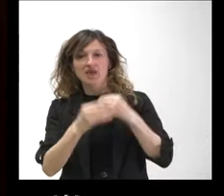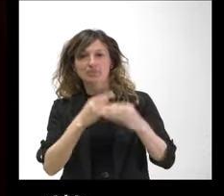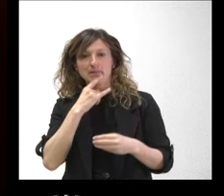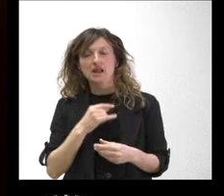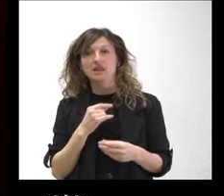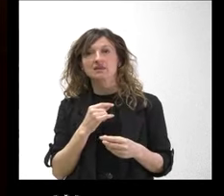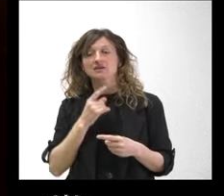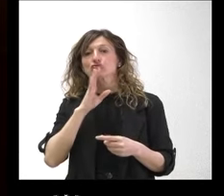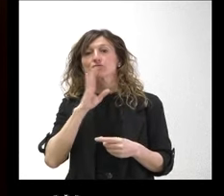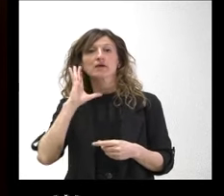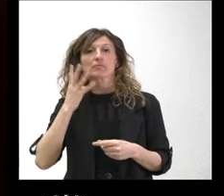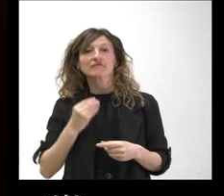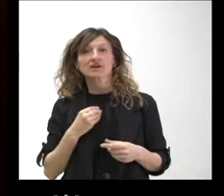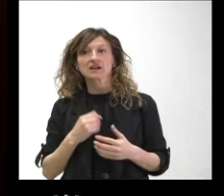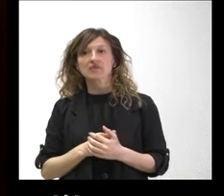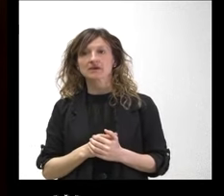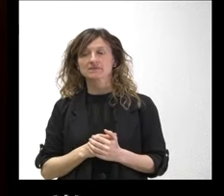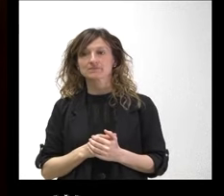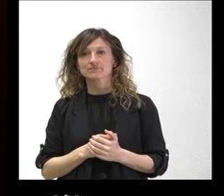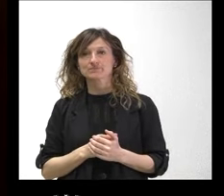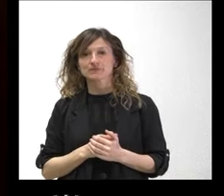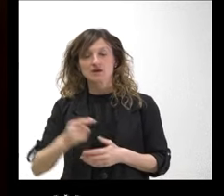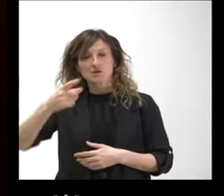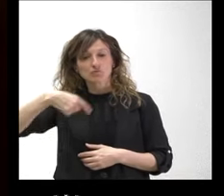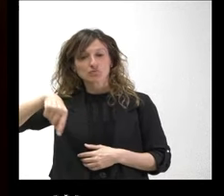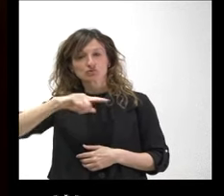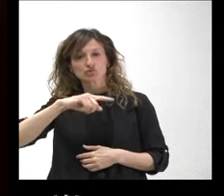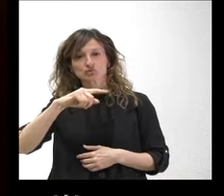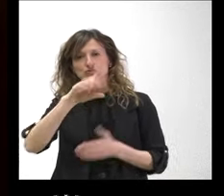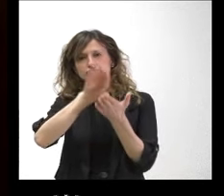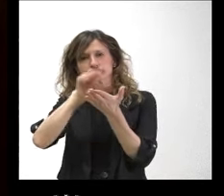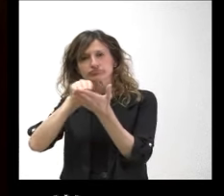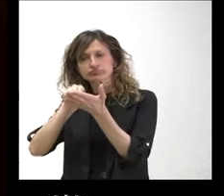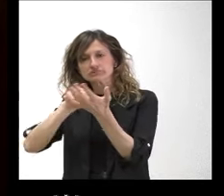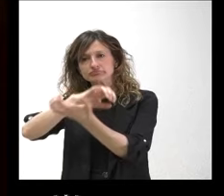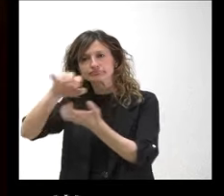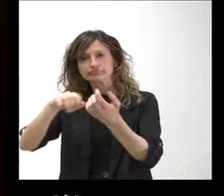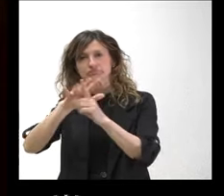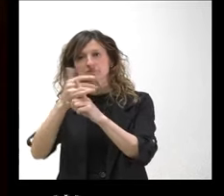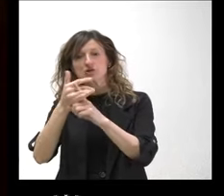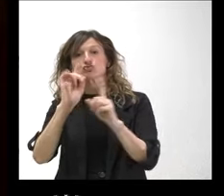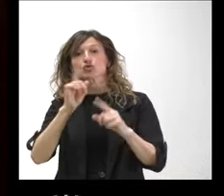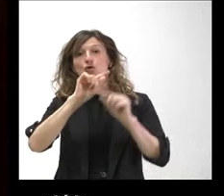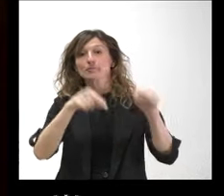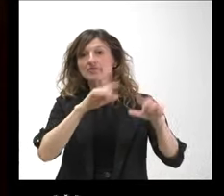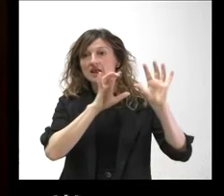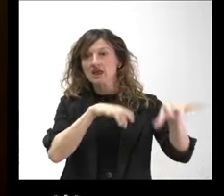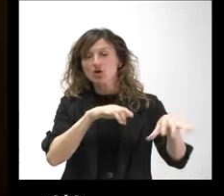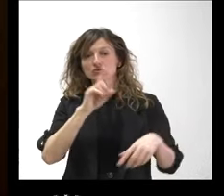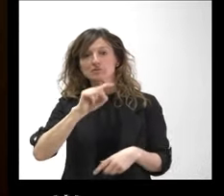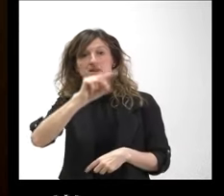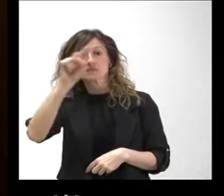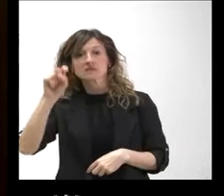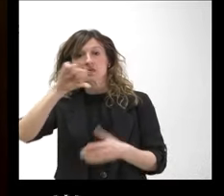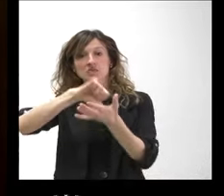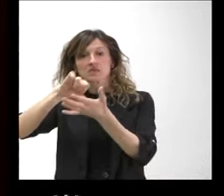en Ponferral no sé si están recabando un poco la reacción que se está produciendo no solo en la provincia de León sino quizá en algunas otras